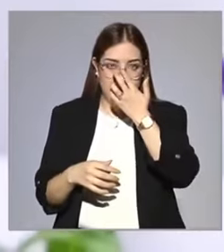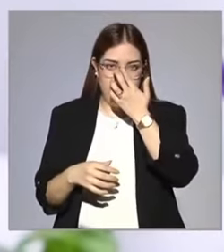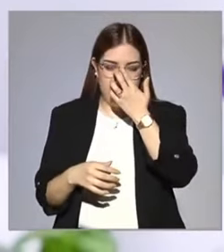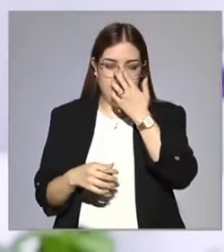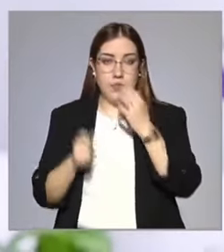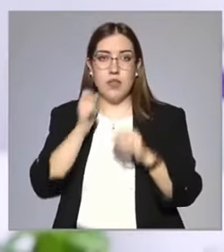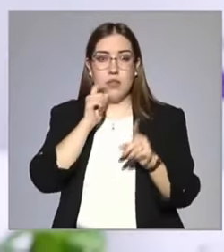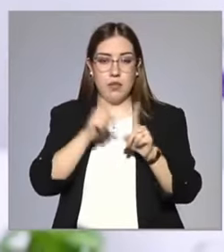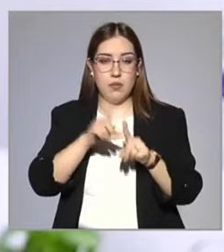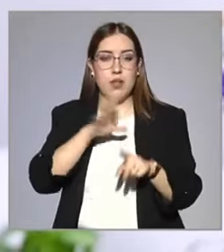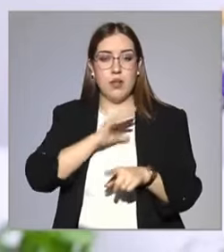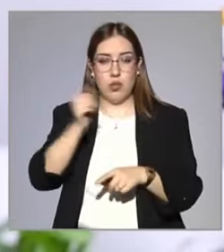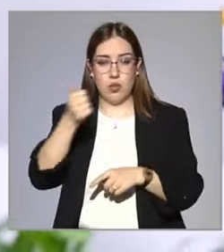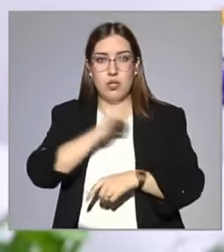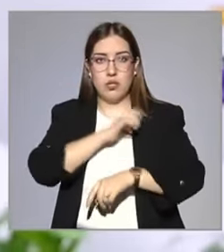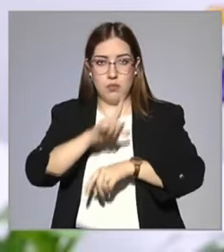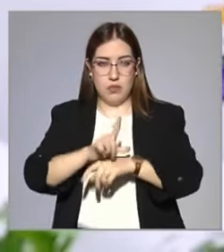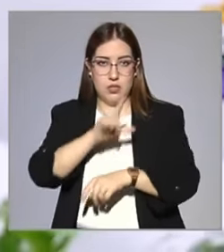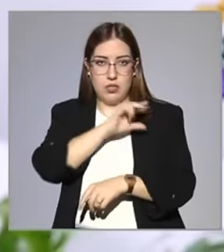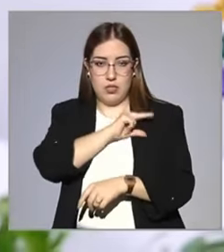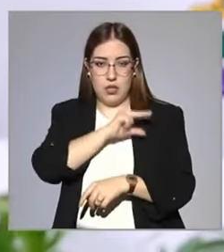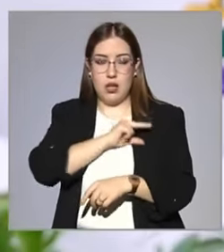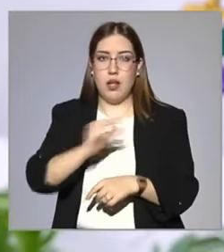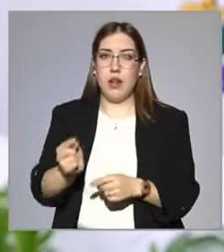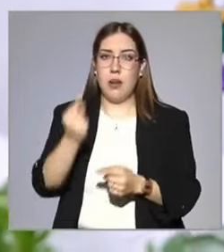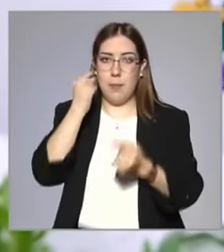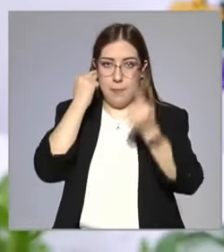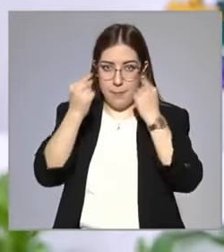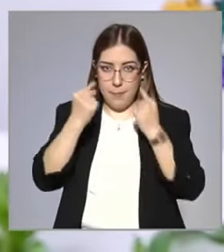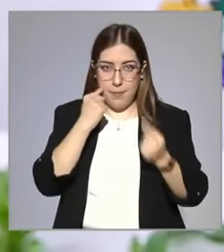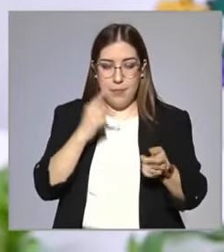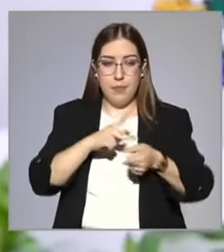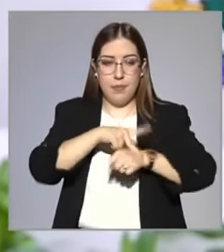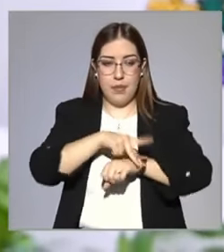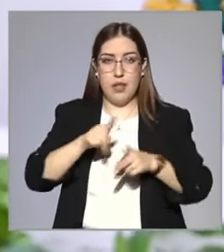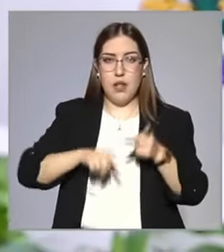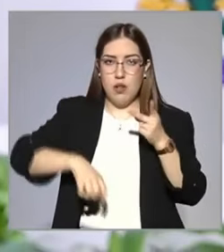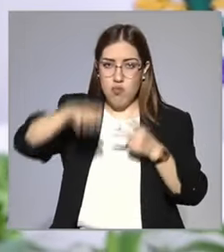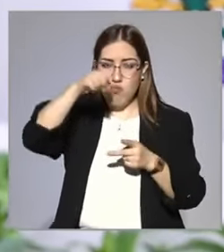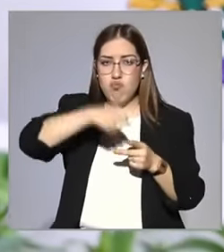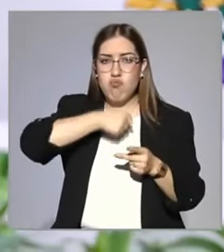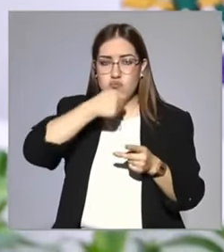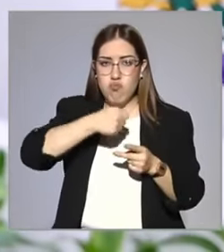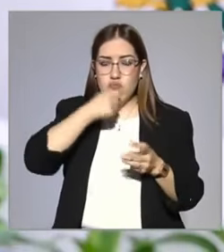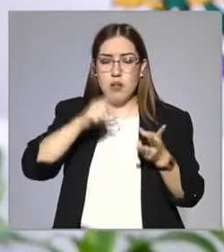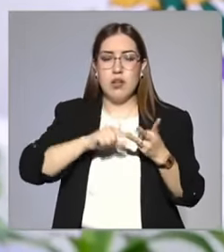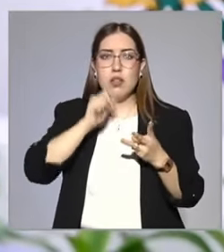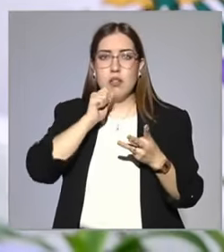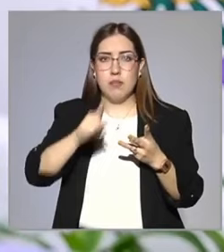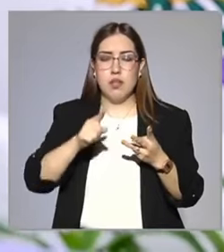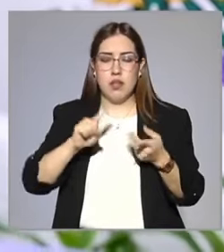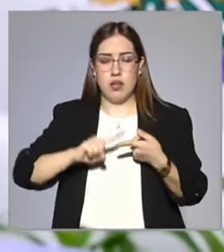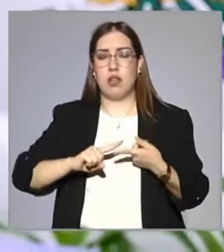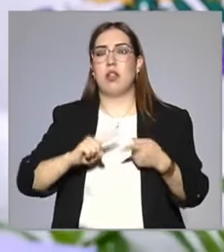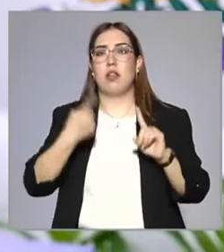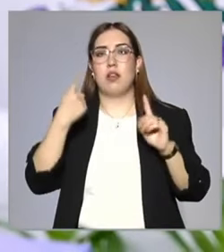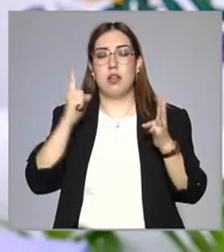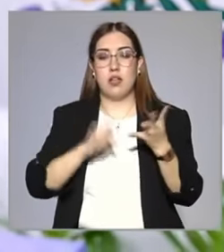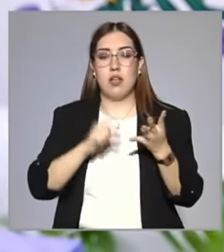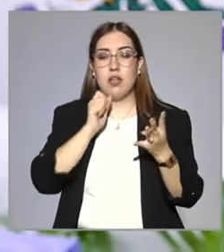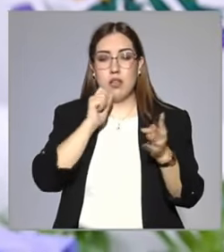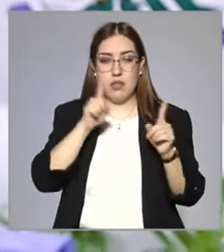También contamos con especialidades como es dermatología, geriatría y gerontología, inmunología y también